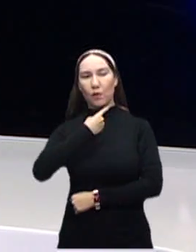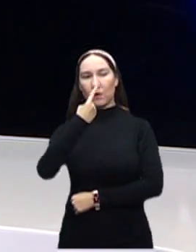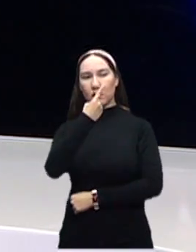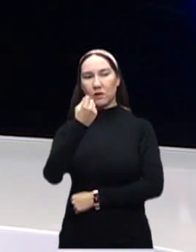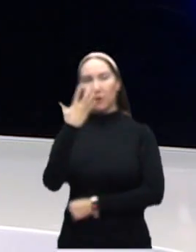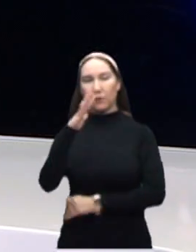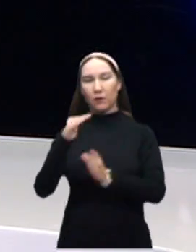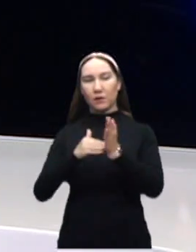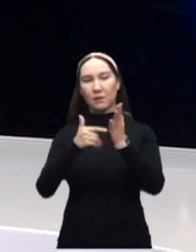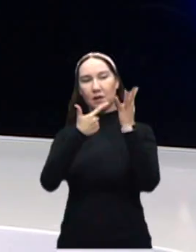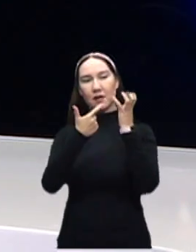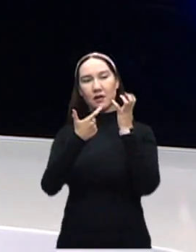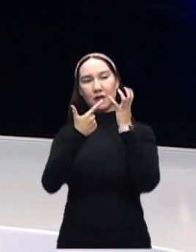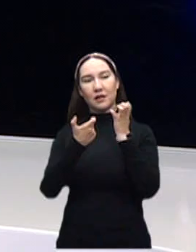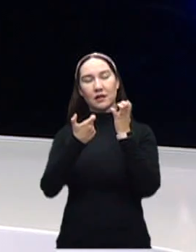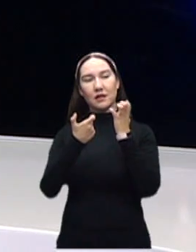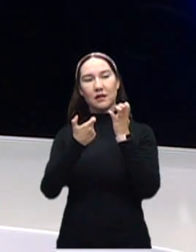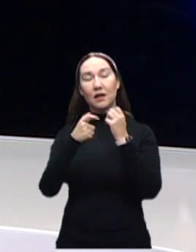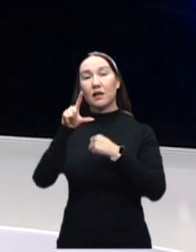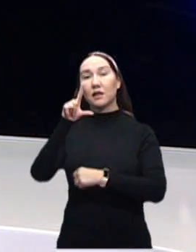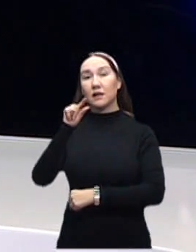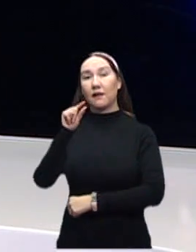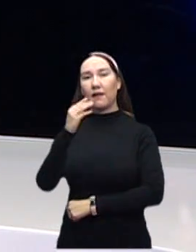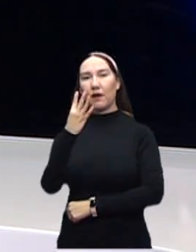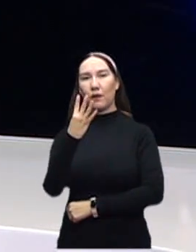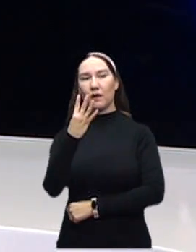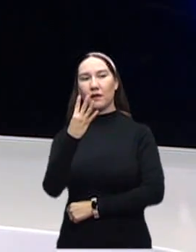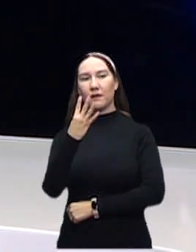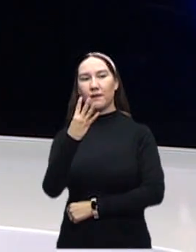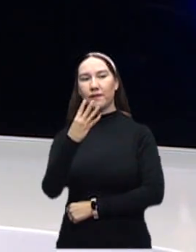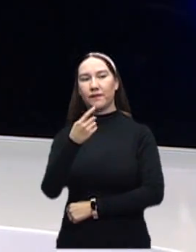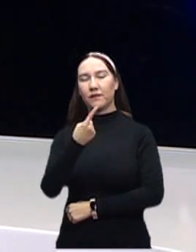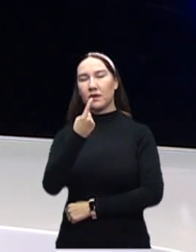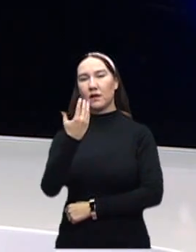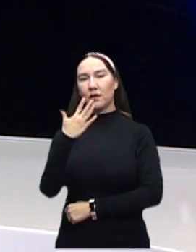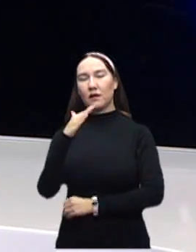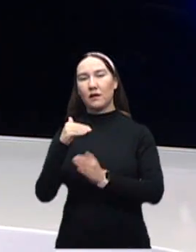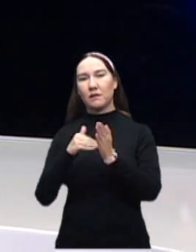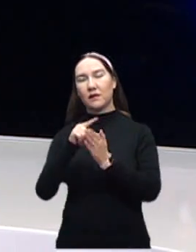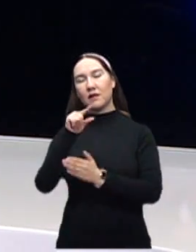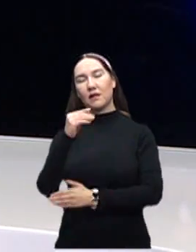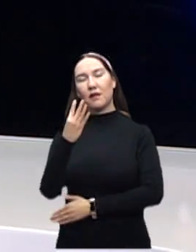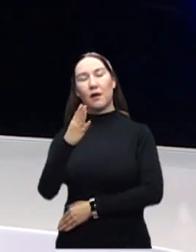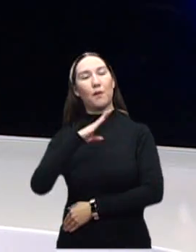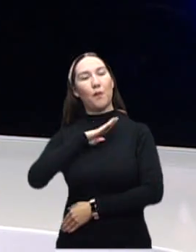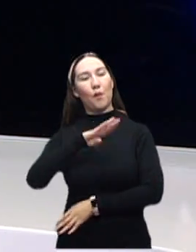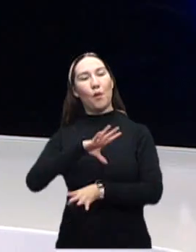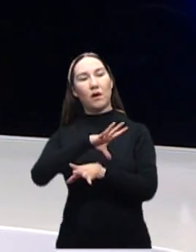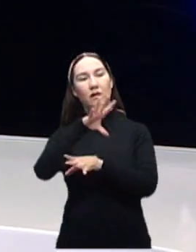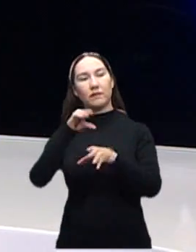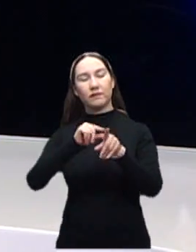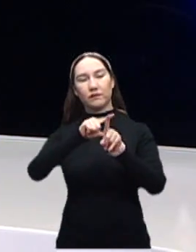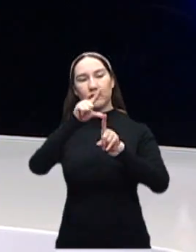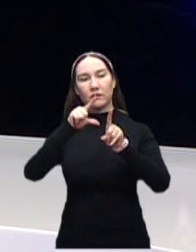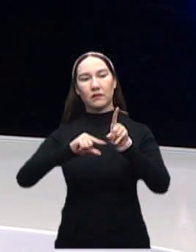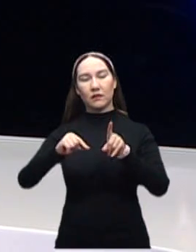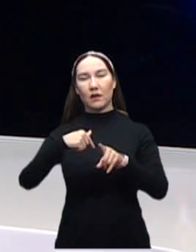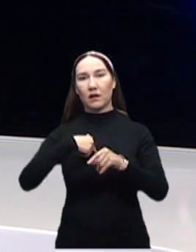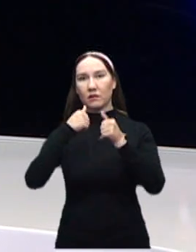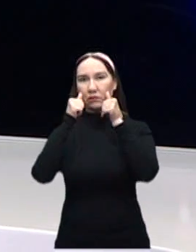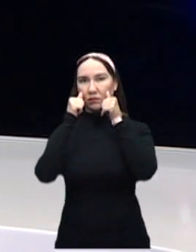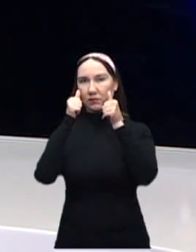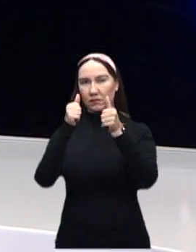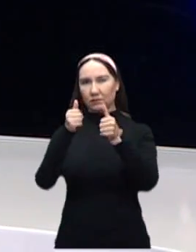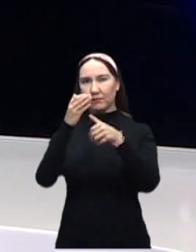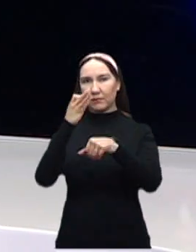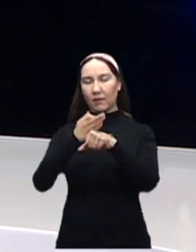.074 muertes confirmadas, esto a nivel nacional. Me llama la atención, doctor, algo que te quiero